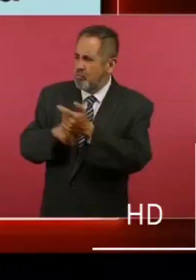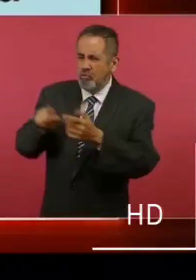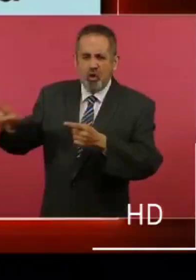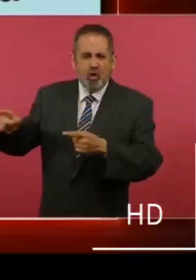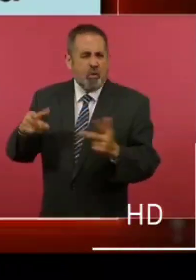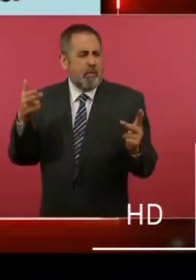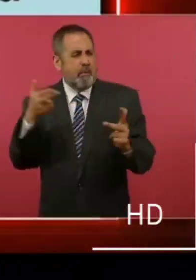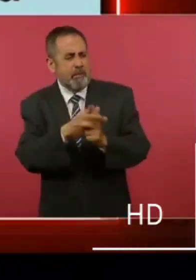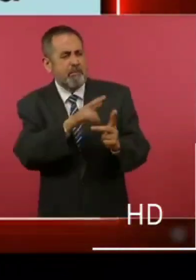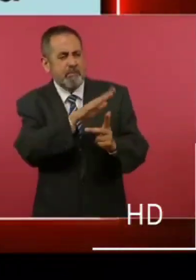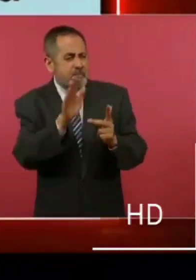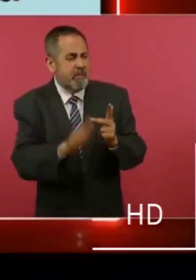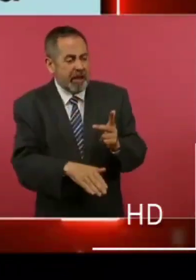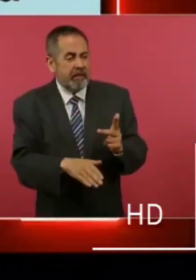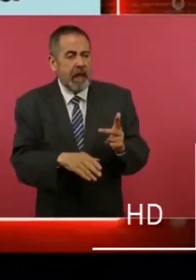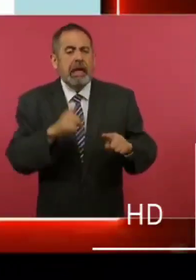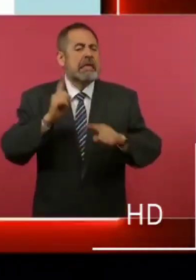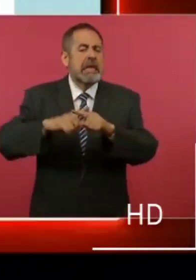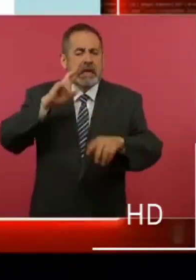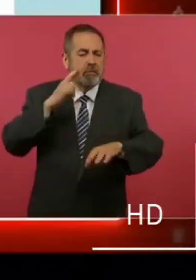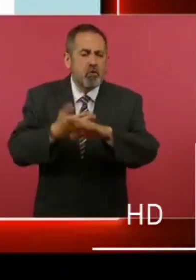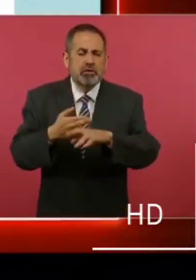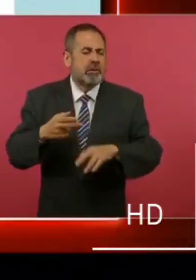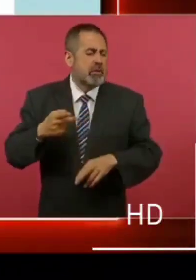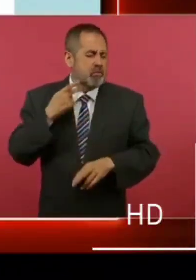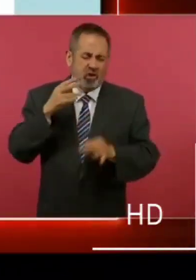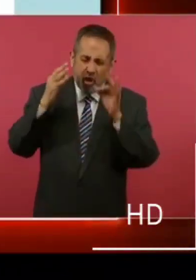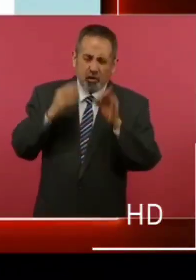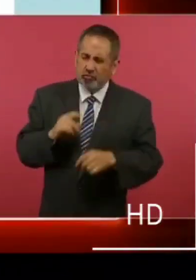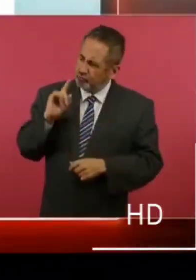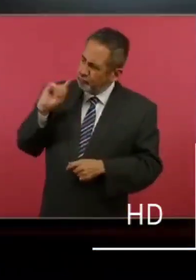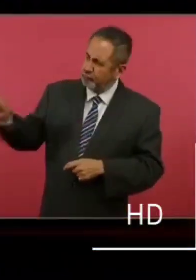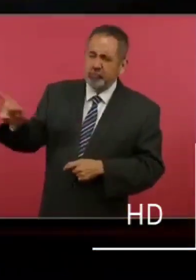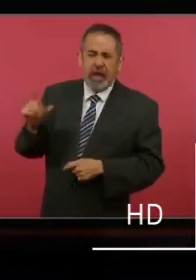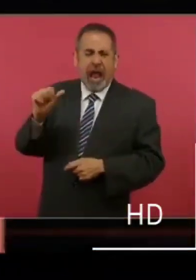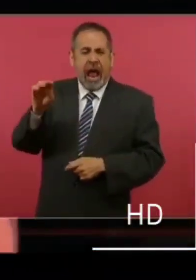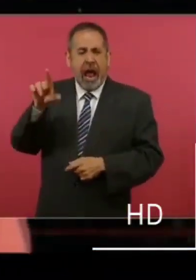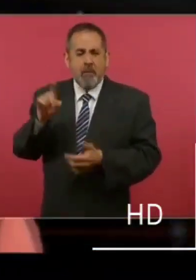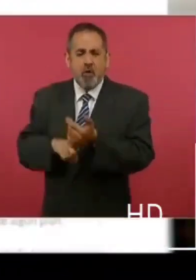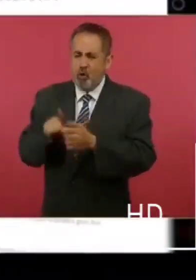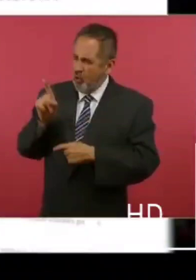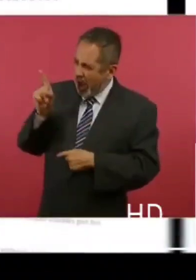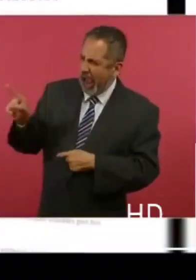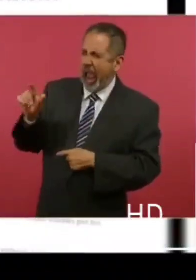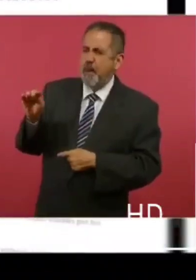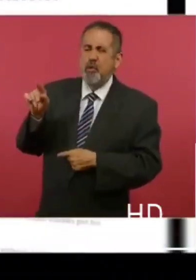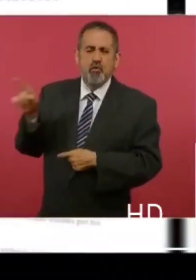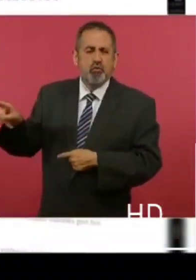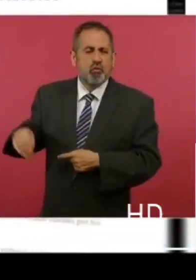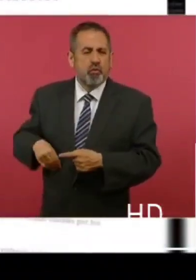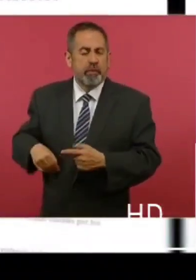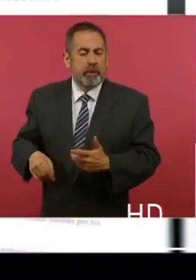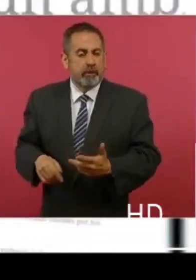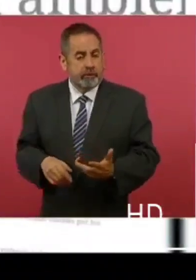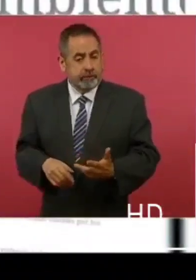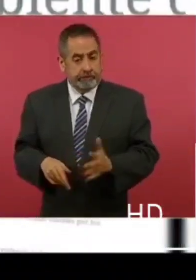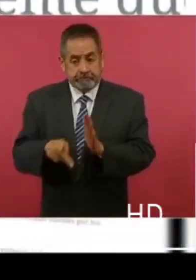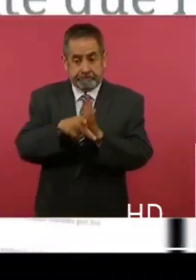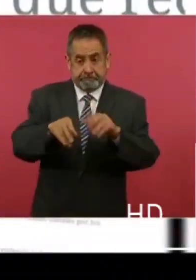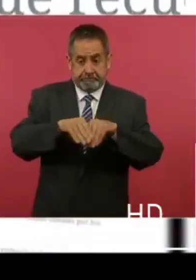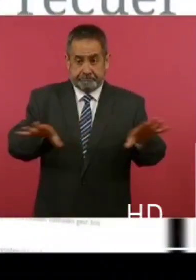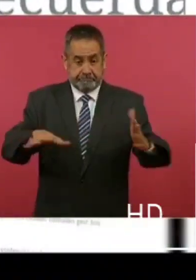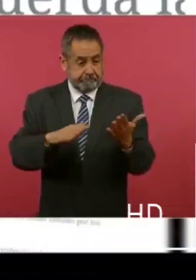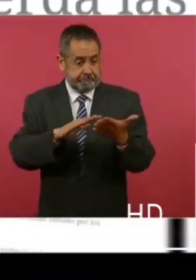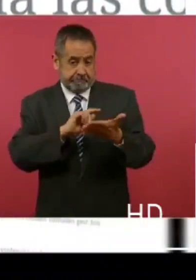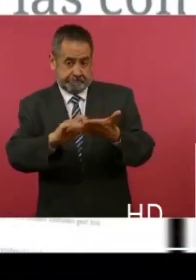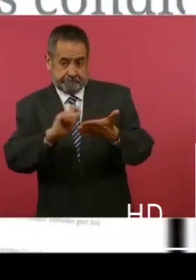magnicidio tendría un solo responsable político. López Obrador, López Obrador. En el artículo publicado en la revista Siempre,